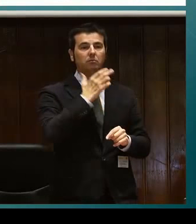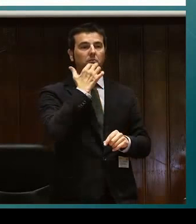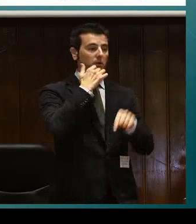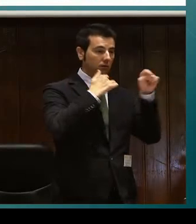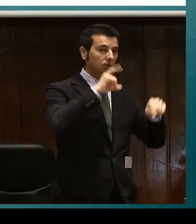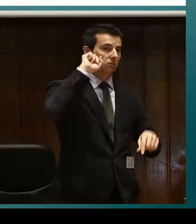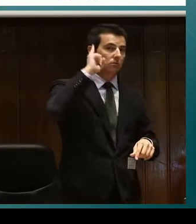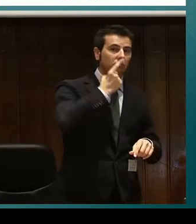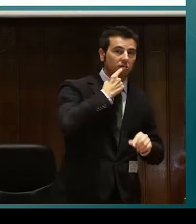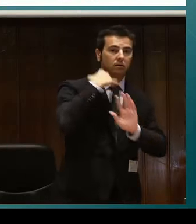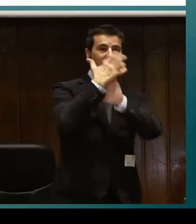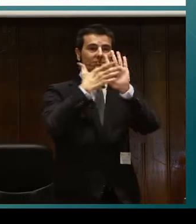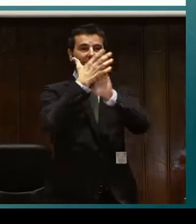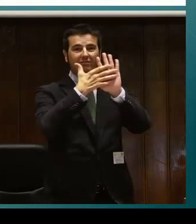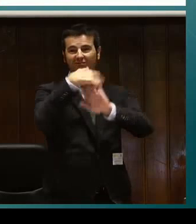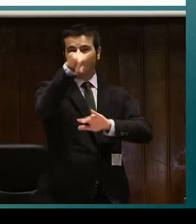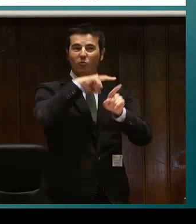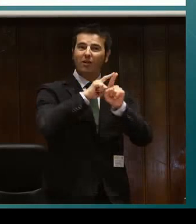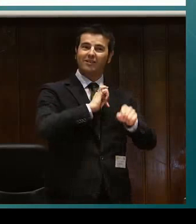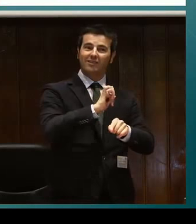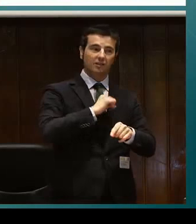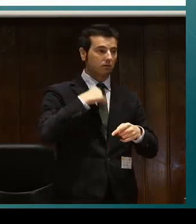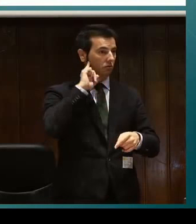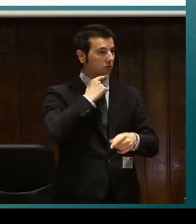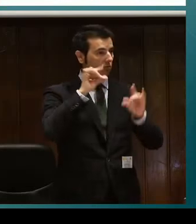Nosotros tenemos una identidad diferente.